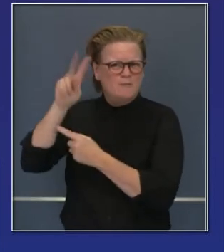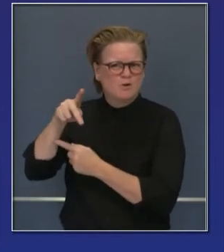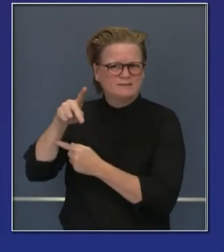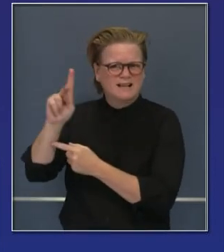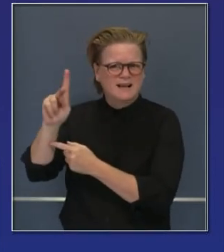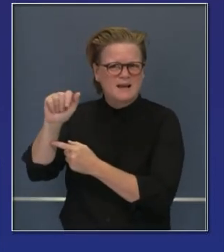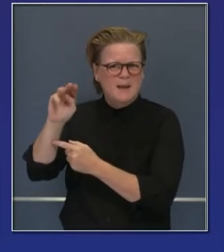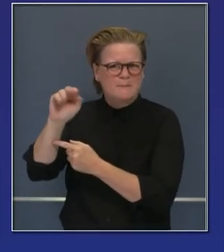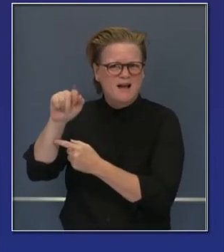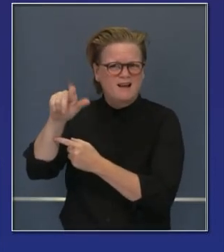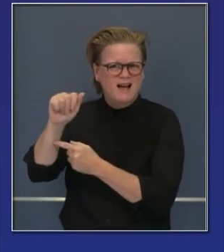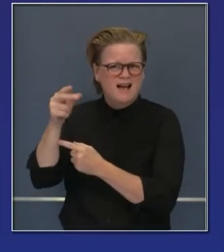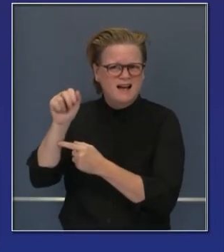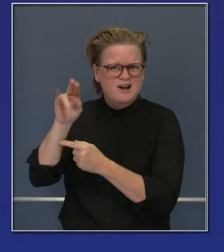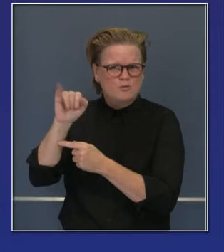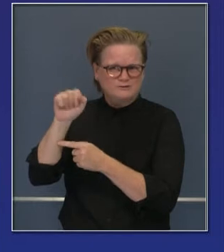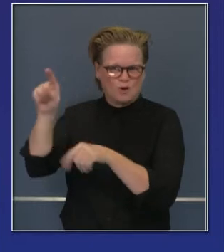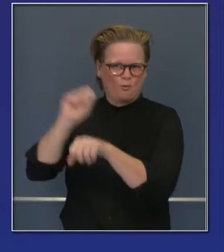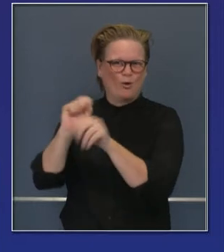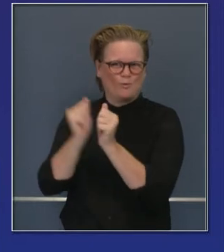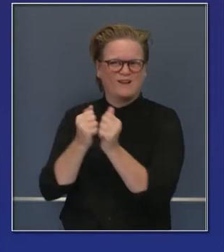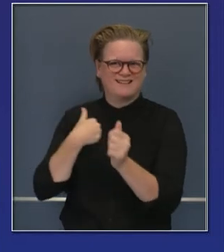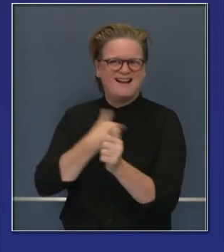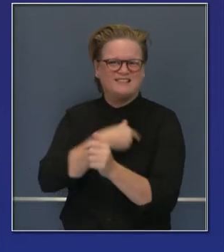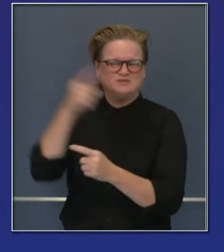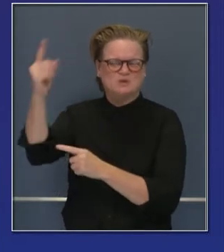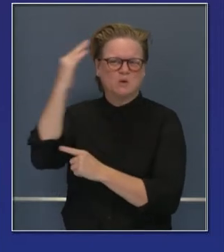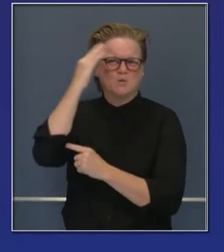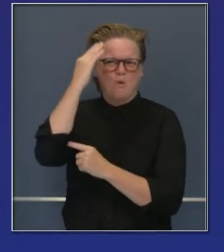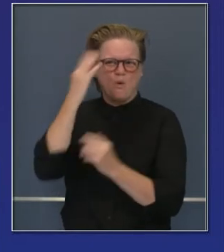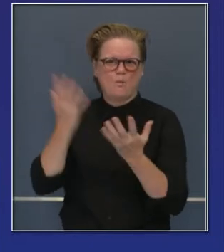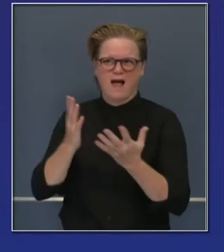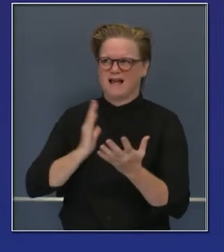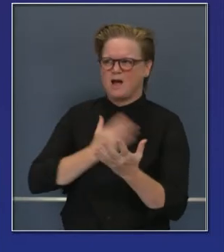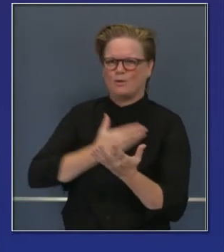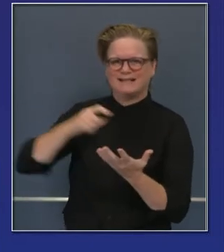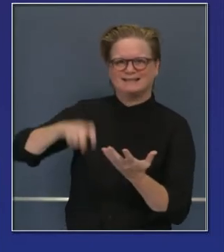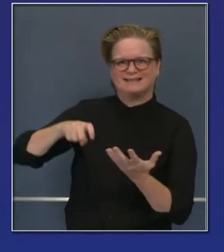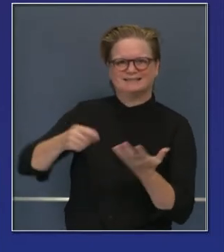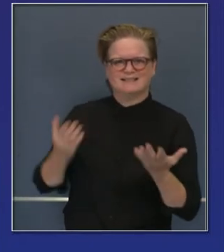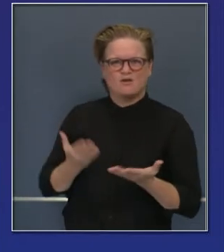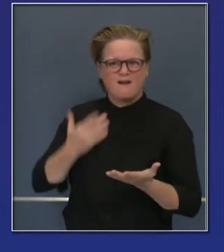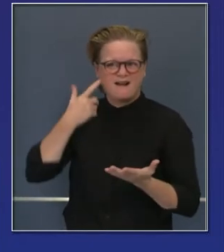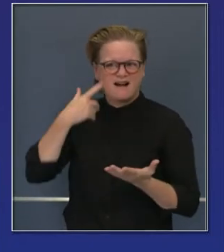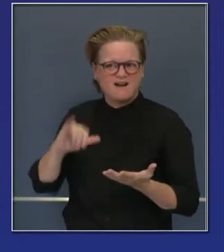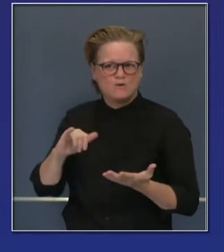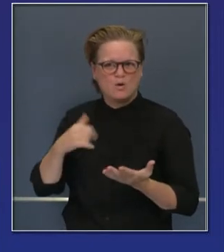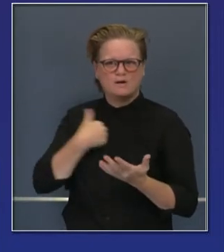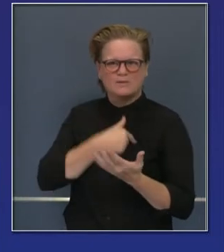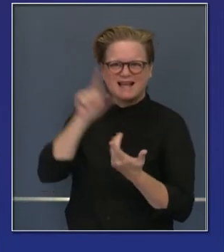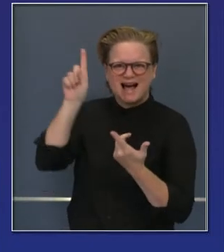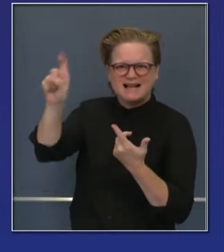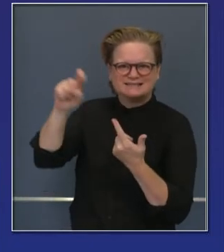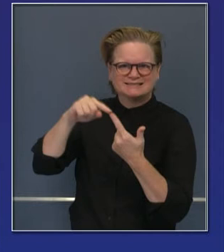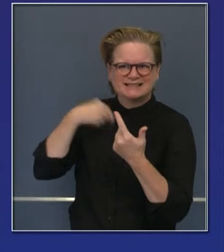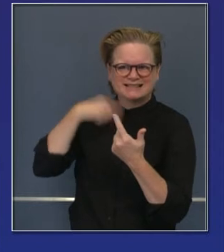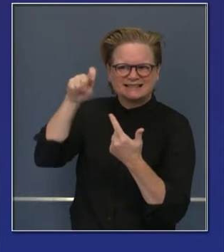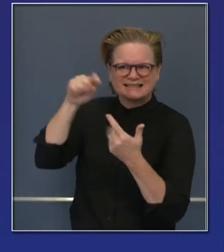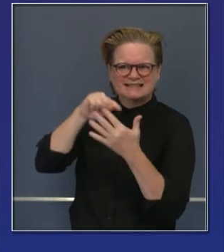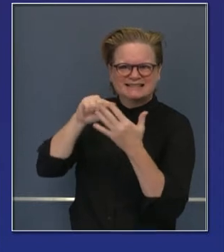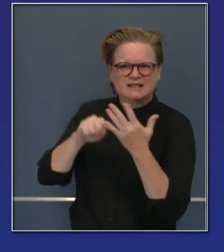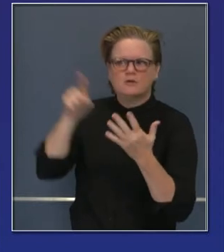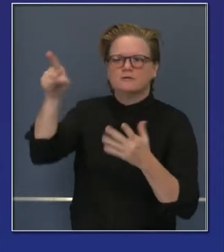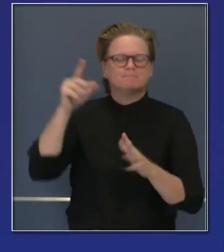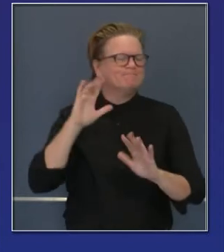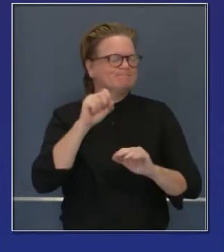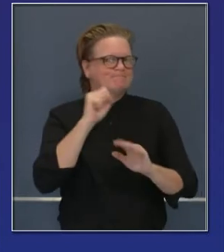electa, para asegurarnos de que estamos presentando nuestras peticiones y cómo podrían verse estas